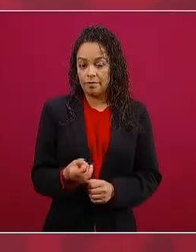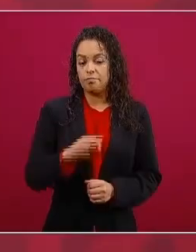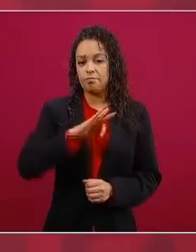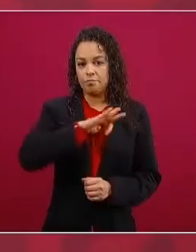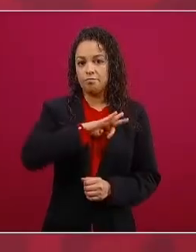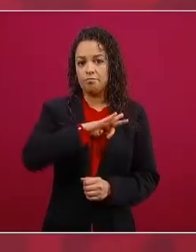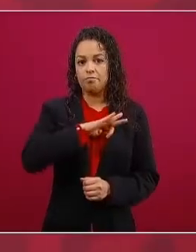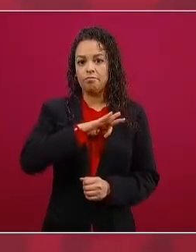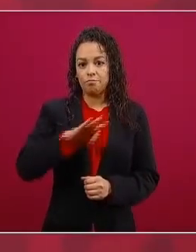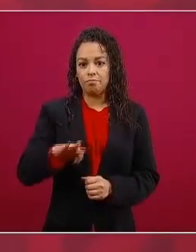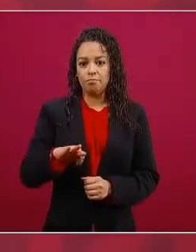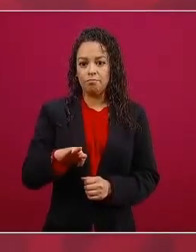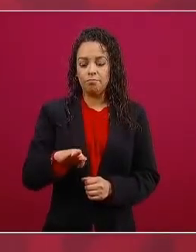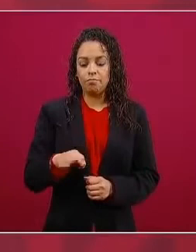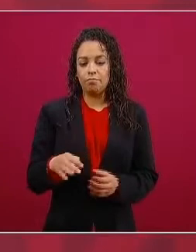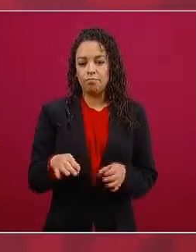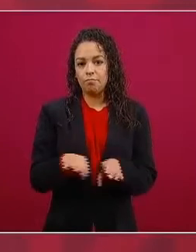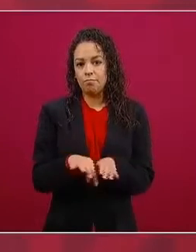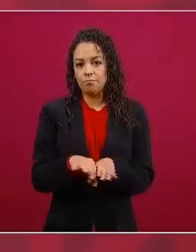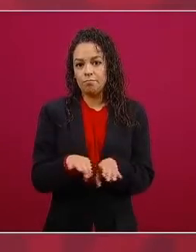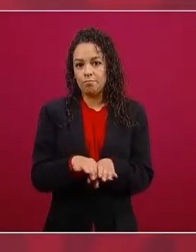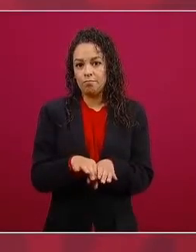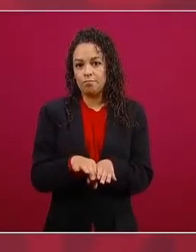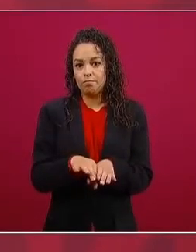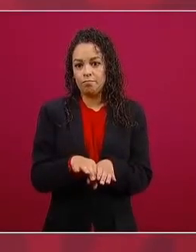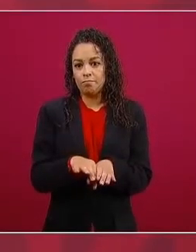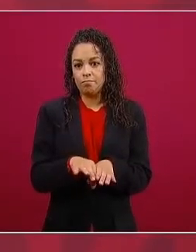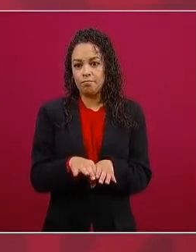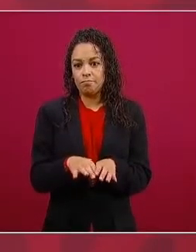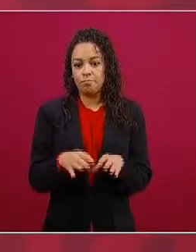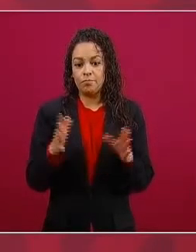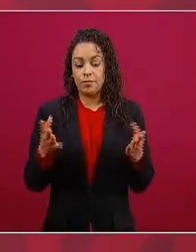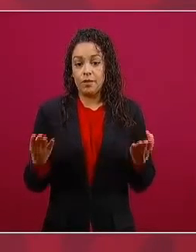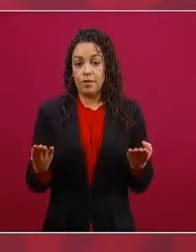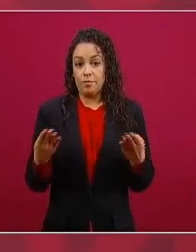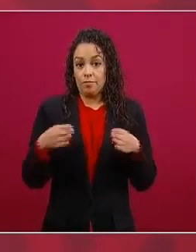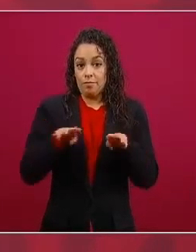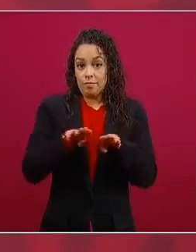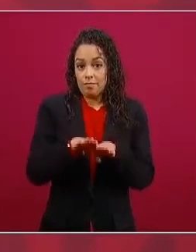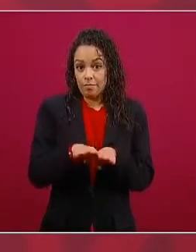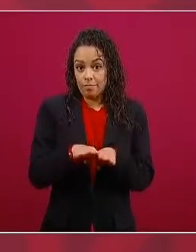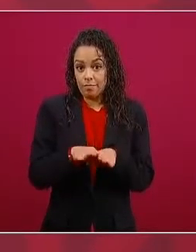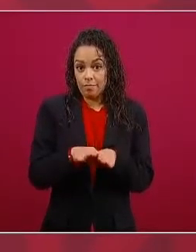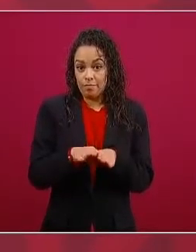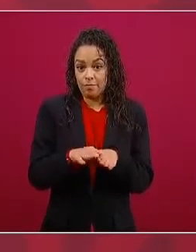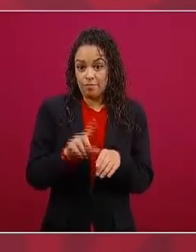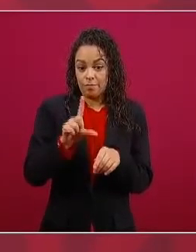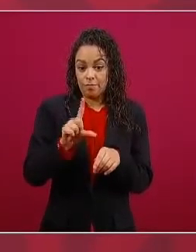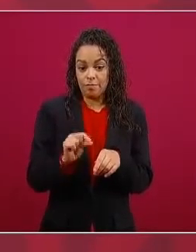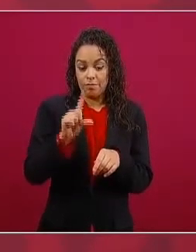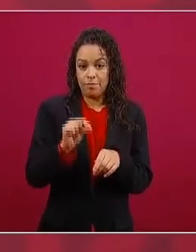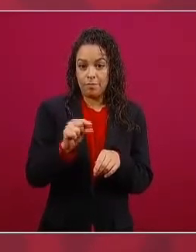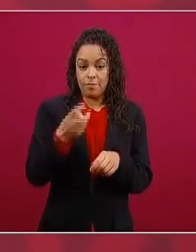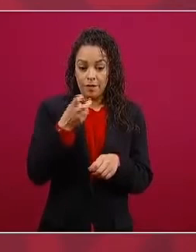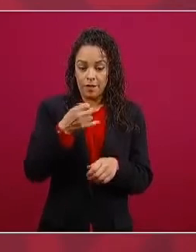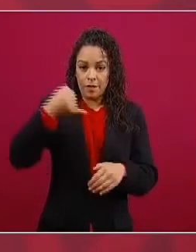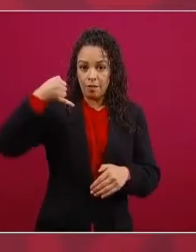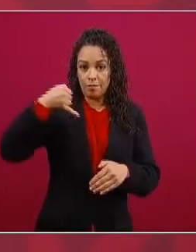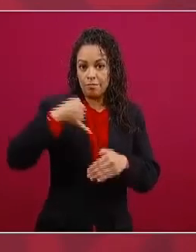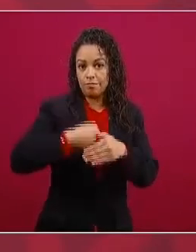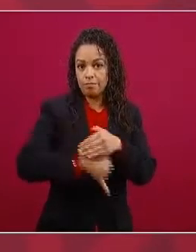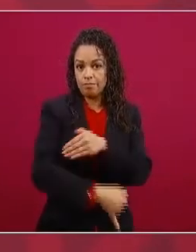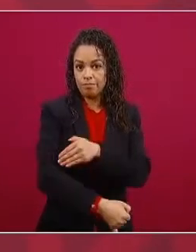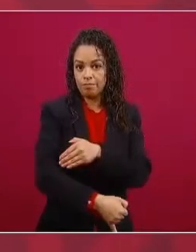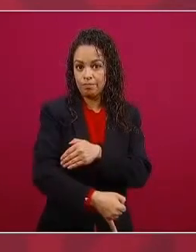cerrar la válvula de esos pozos sin que se pierda presión, porque